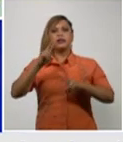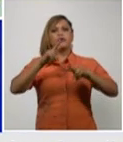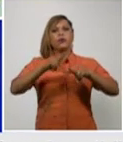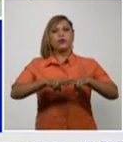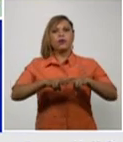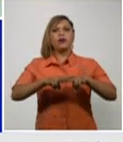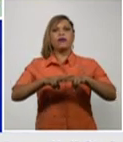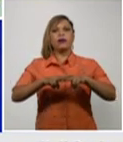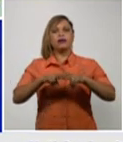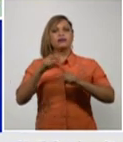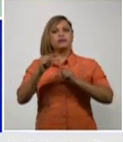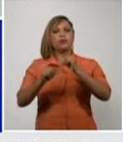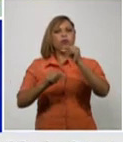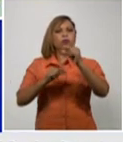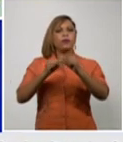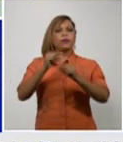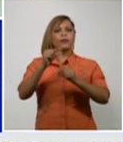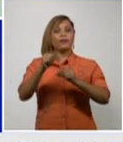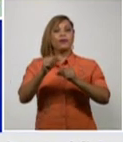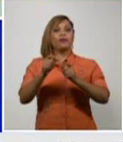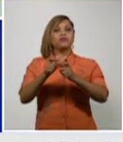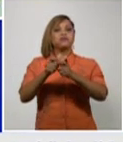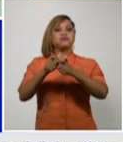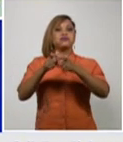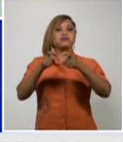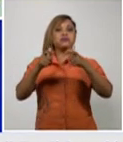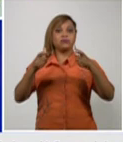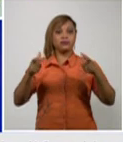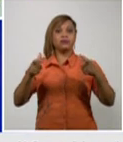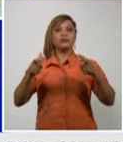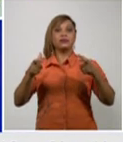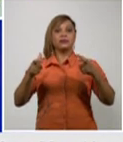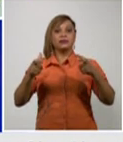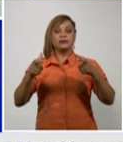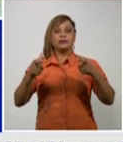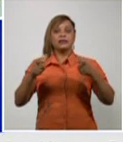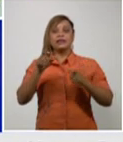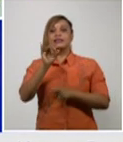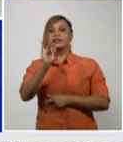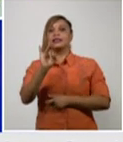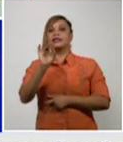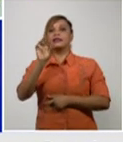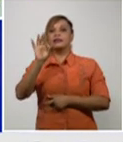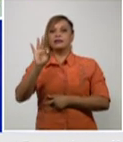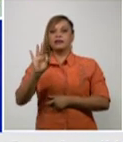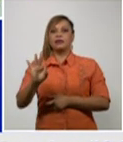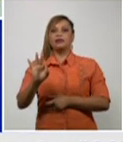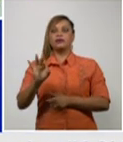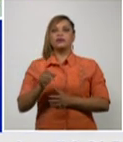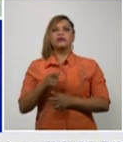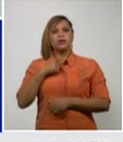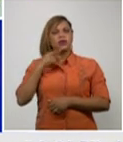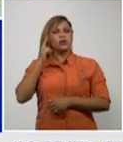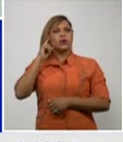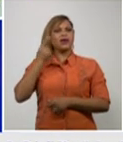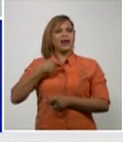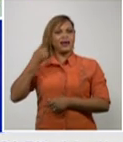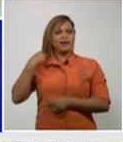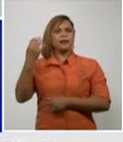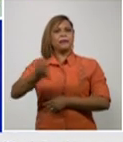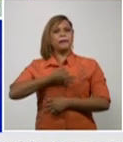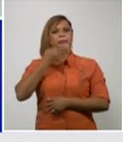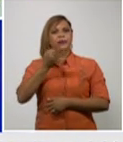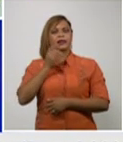venido marcando un incremento sostenido y que creo que ayer hablamos los que